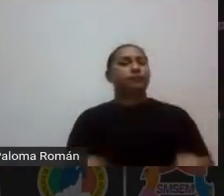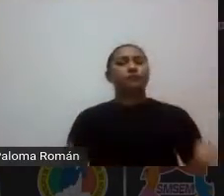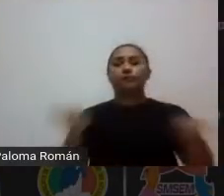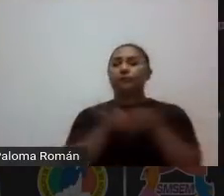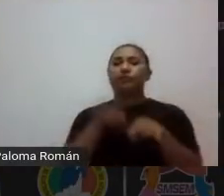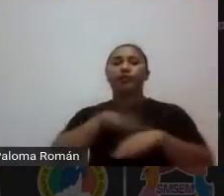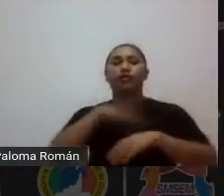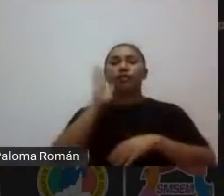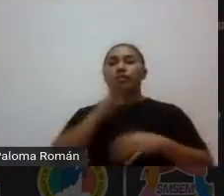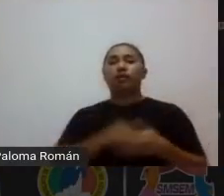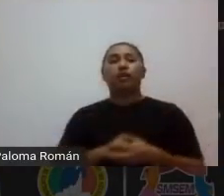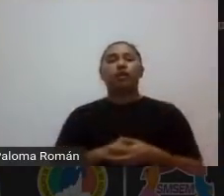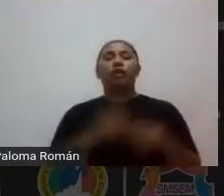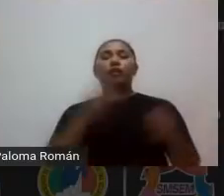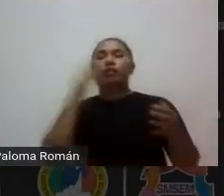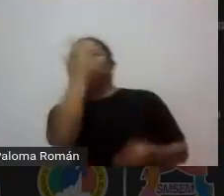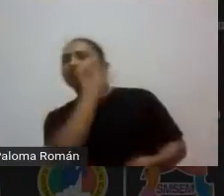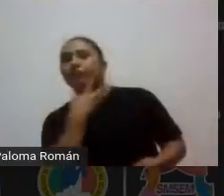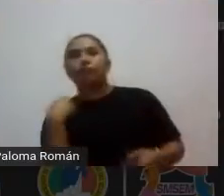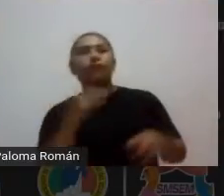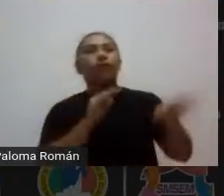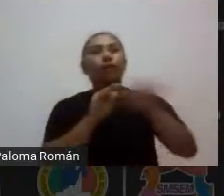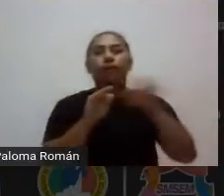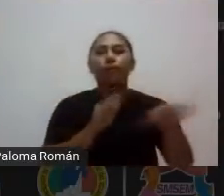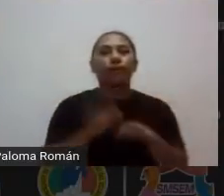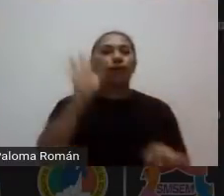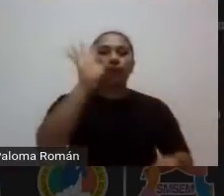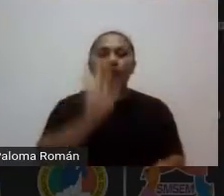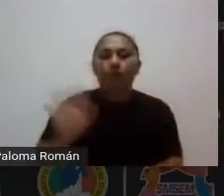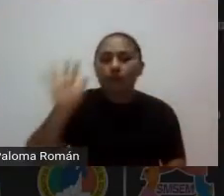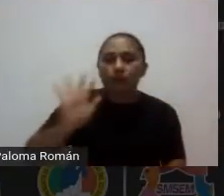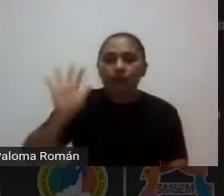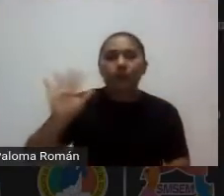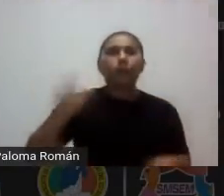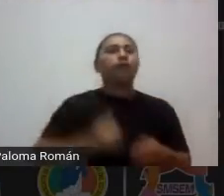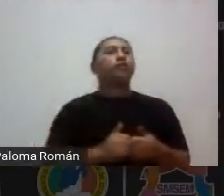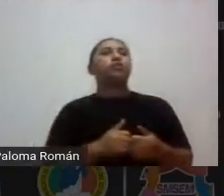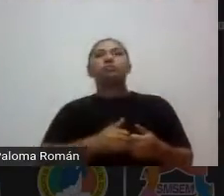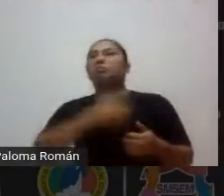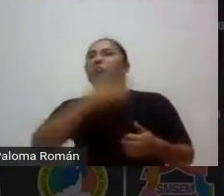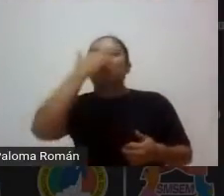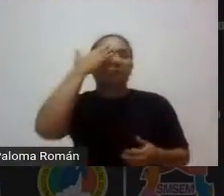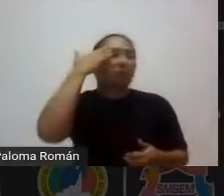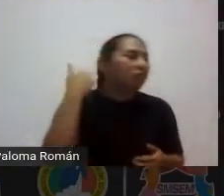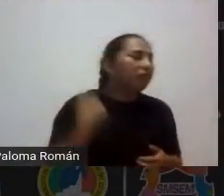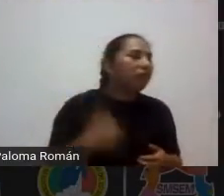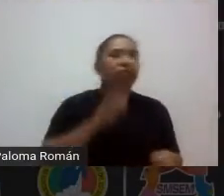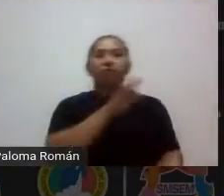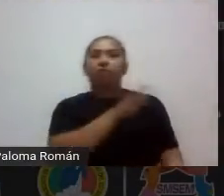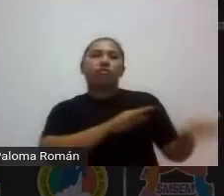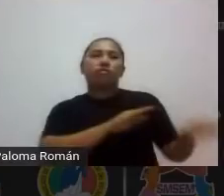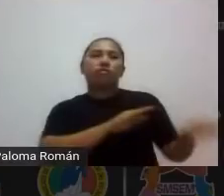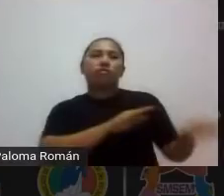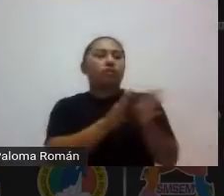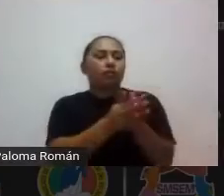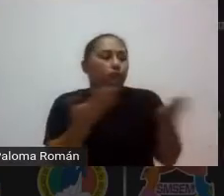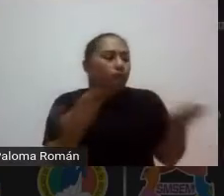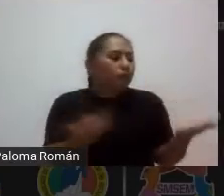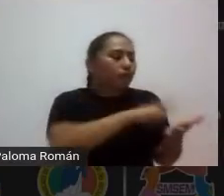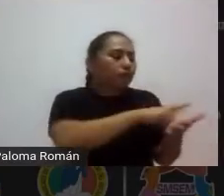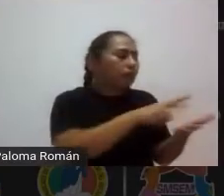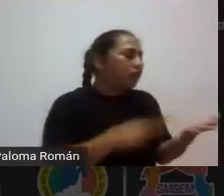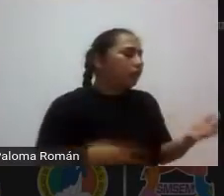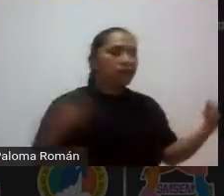ese bonito trabajo que pareciera que no tiene nada que ver con plan y programas en plan y programas nunca van a encontrar el